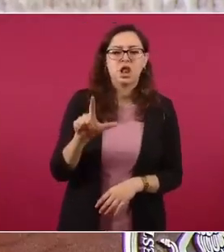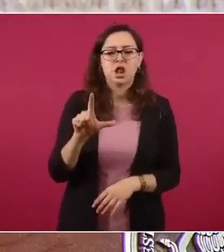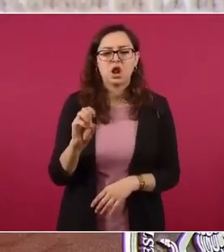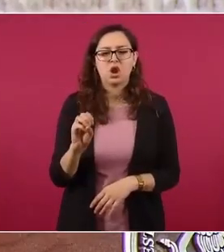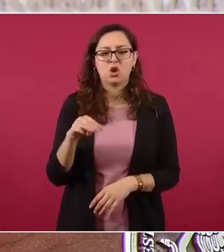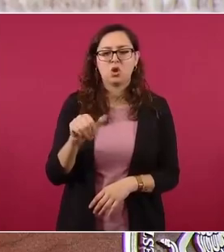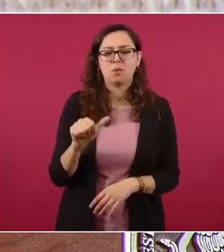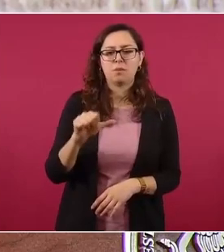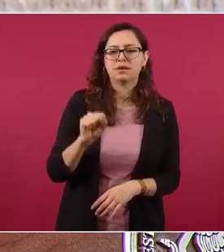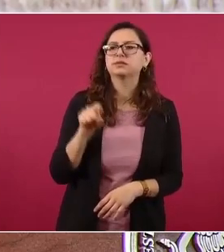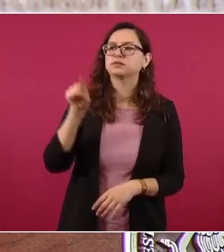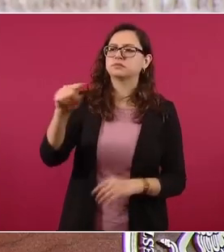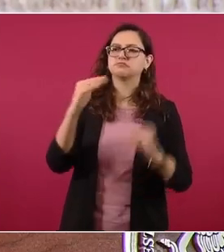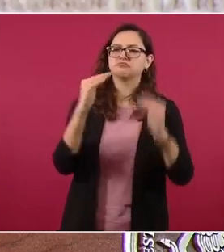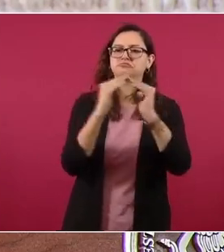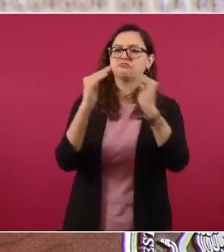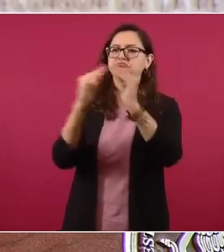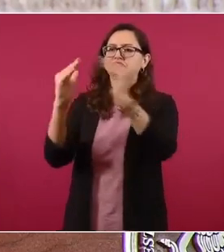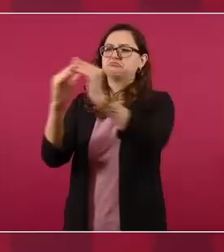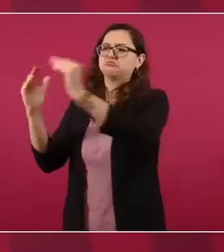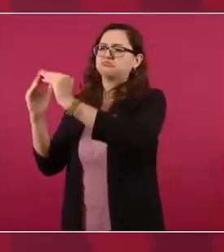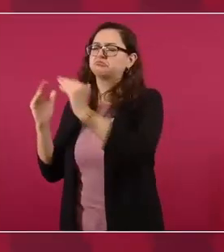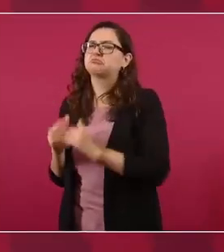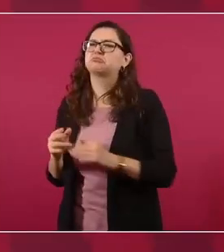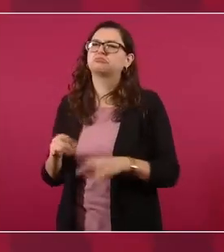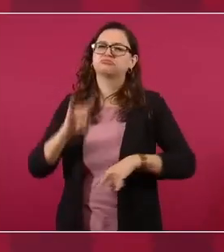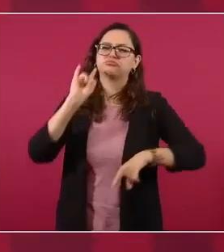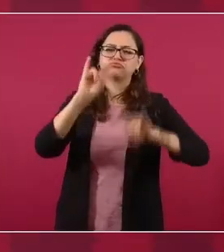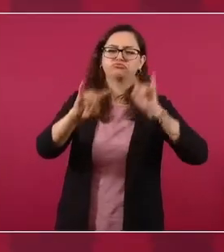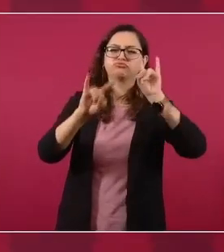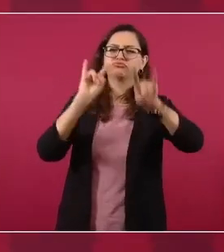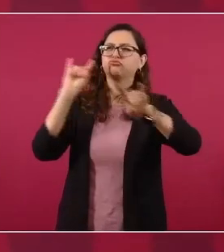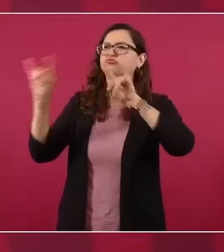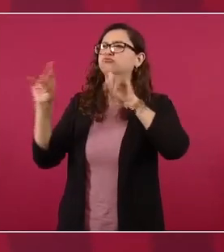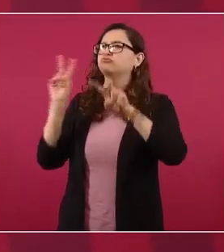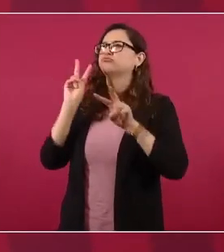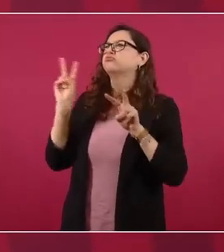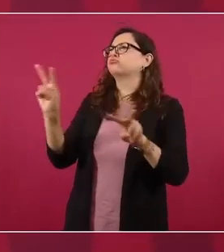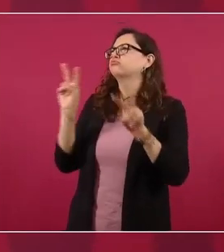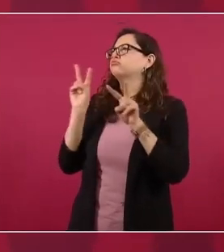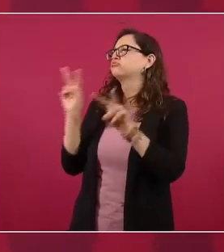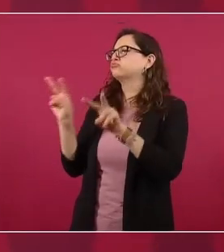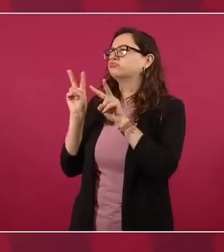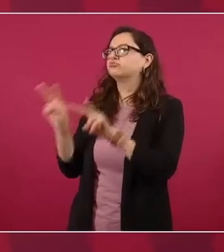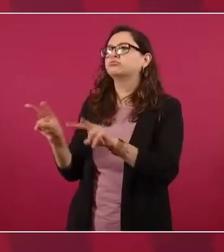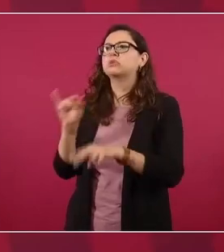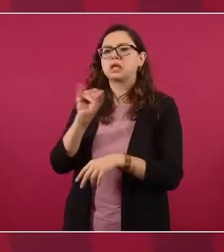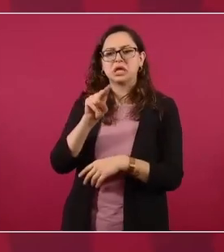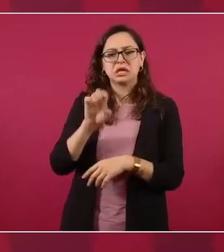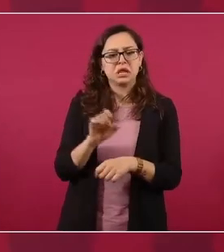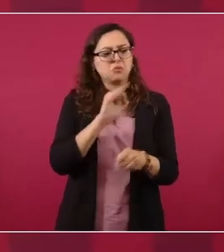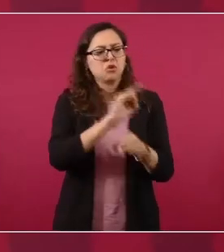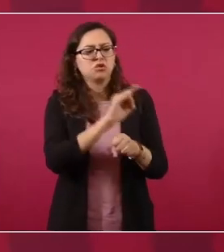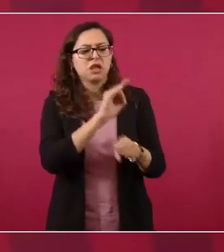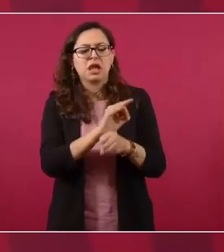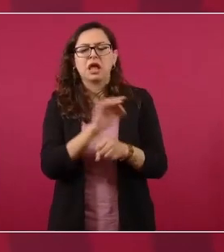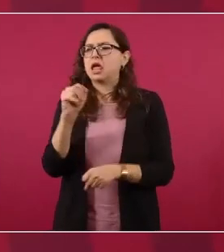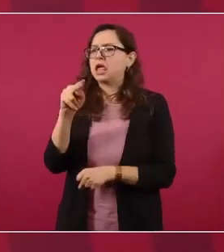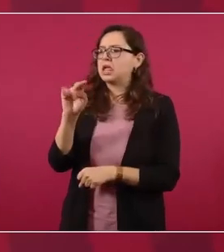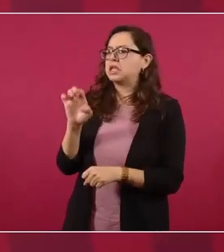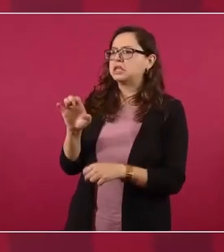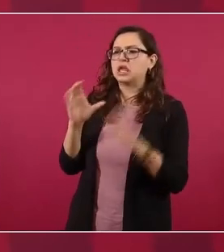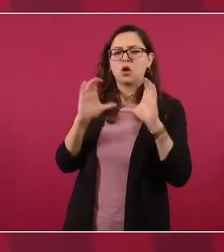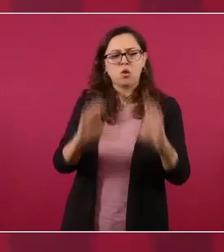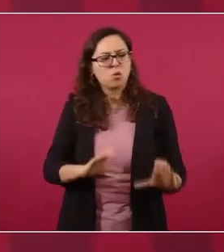INE, yo estoy a favor del INE, yo no quiero la desaparición del INE, pues nadie